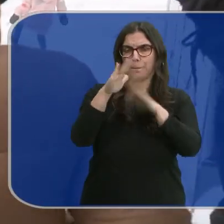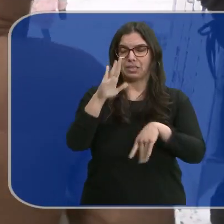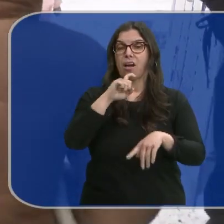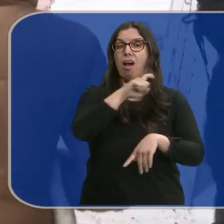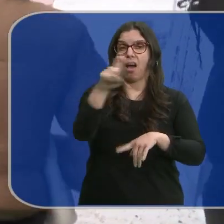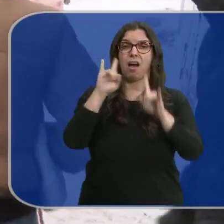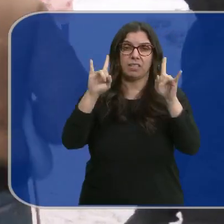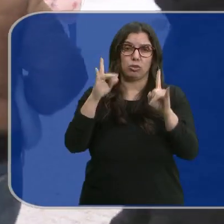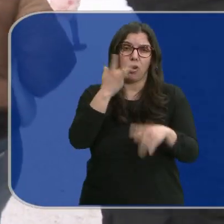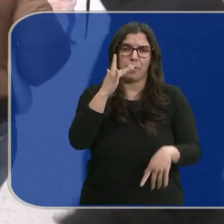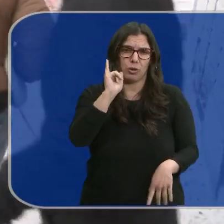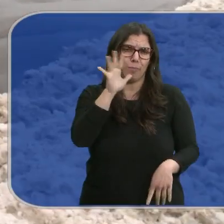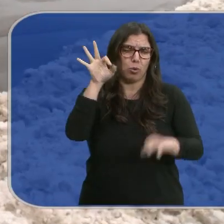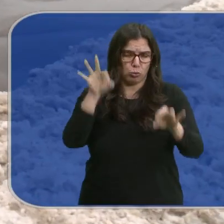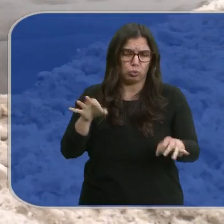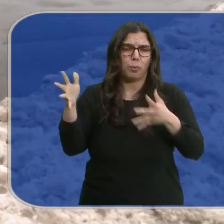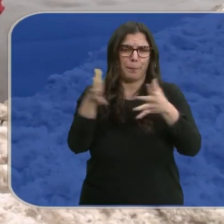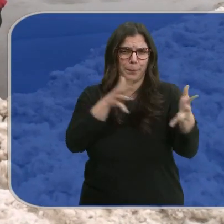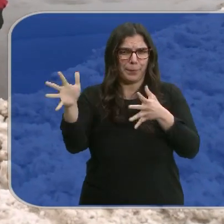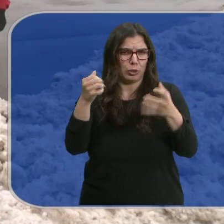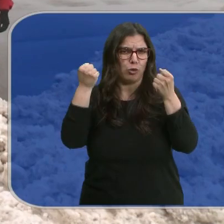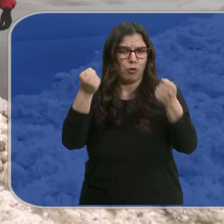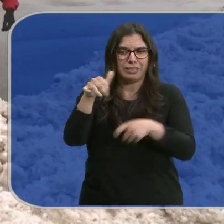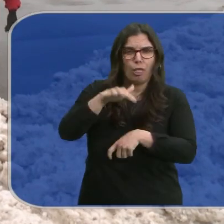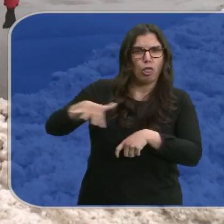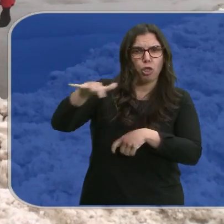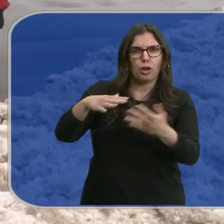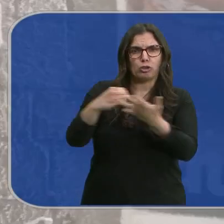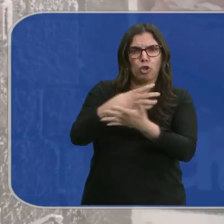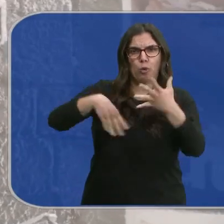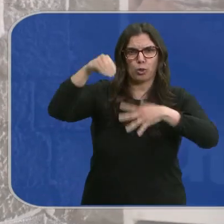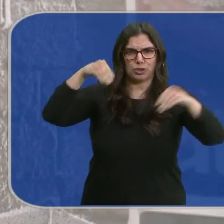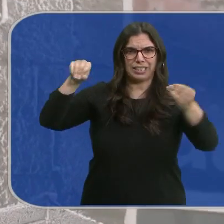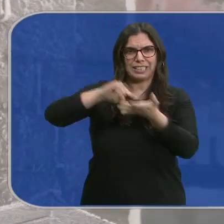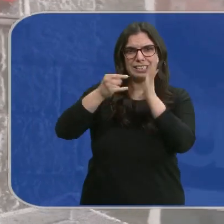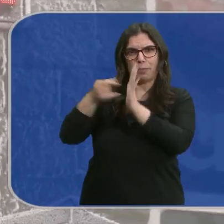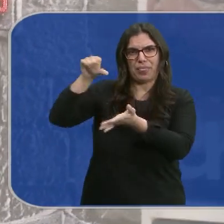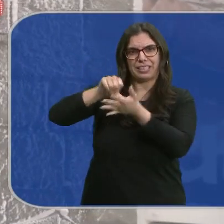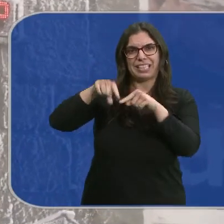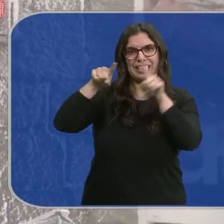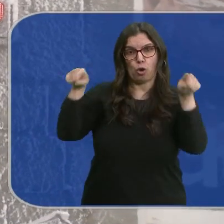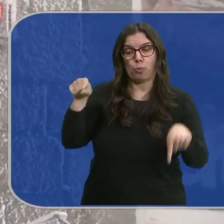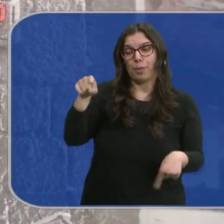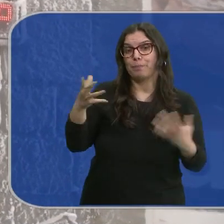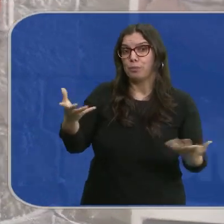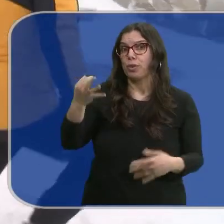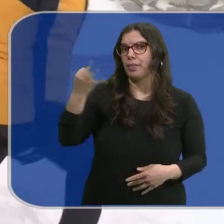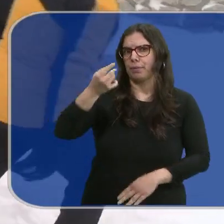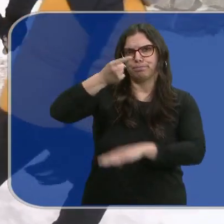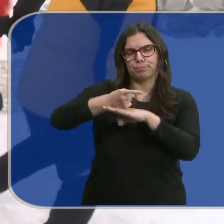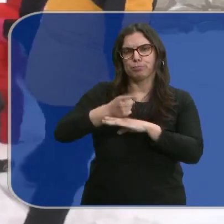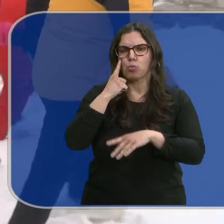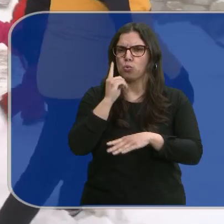aviso amarillo, de hecho, por estas fuertes rachas de viento en toda la zona del sistema central de Segovia. Por eso es necesario circular